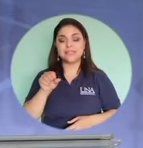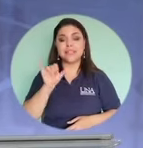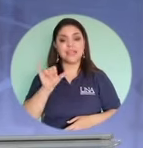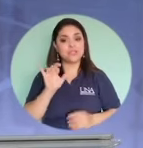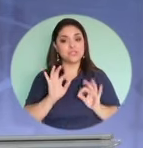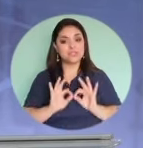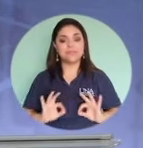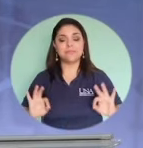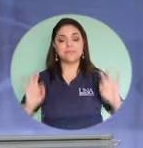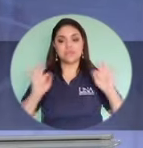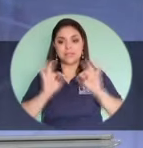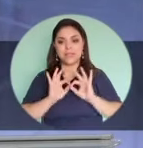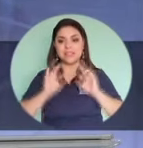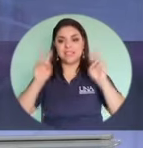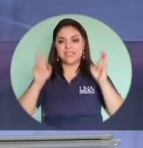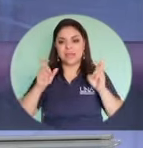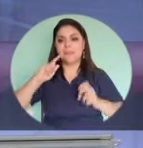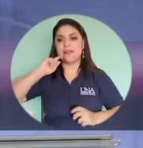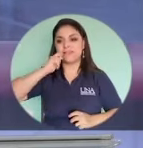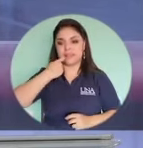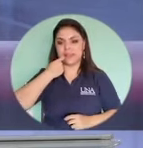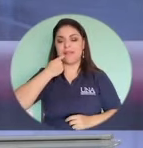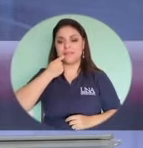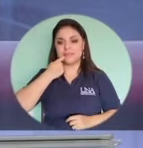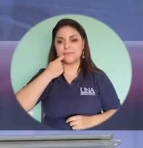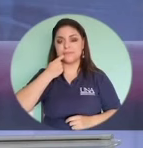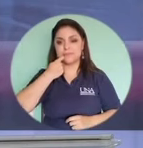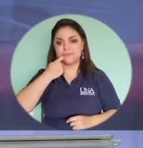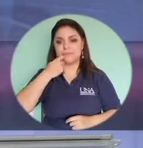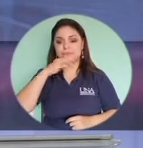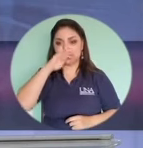es bien importante el tema de las claves